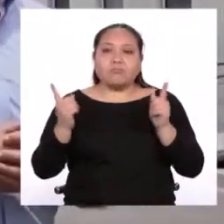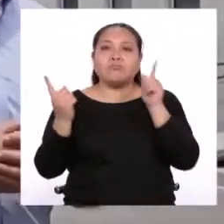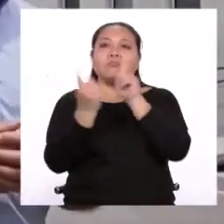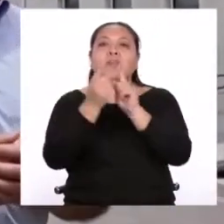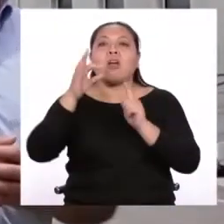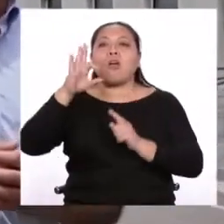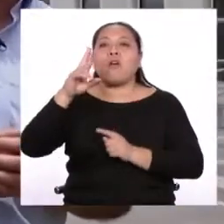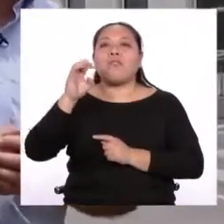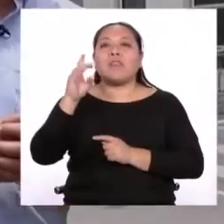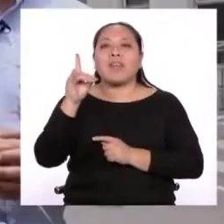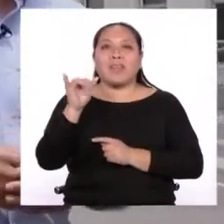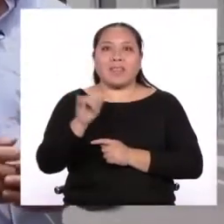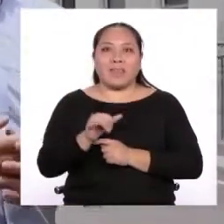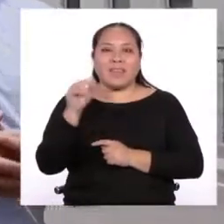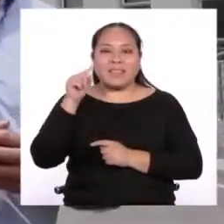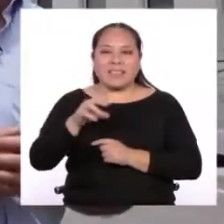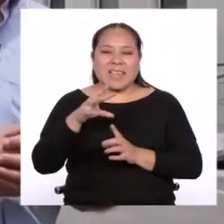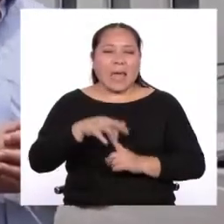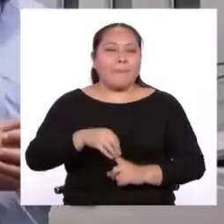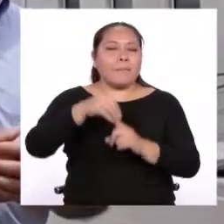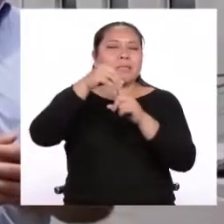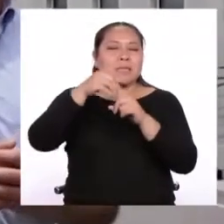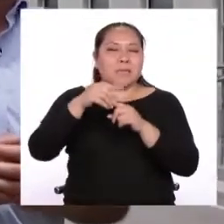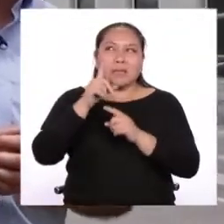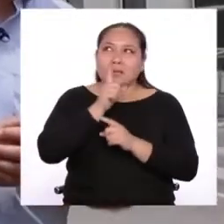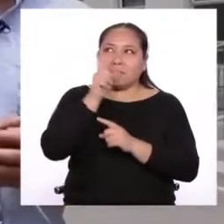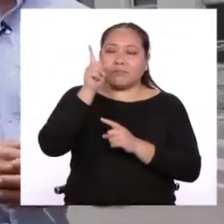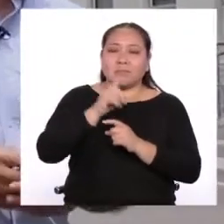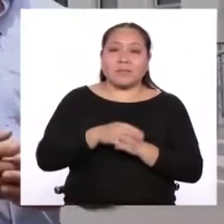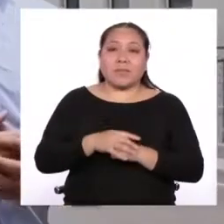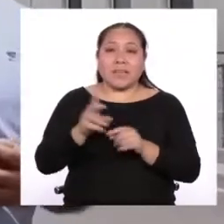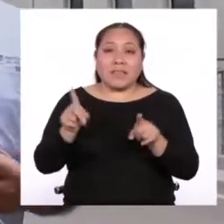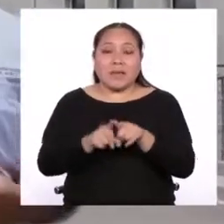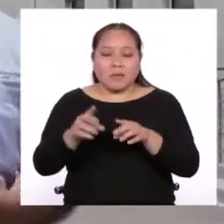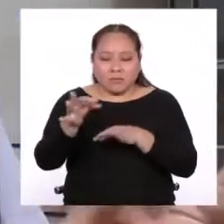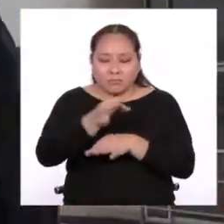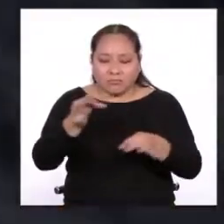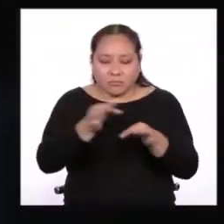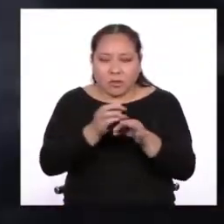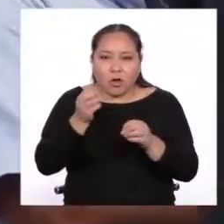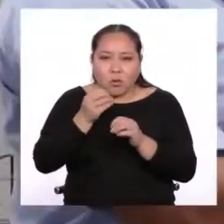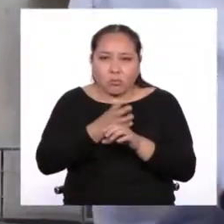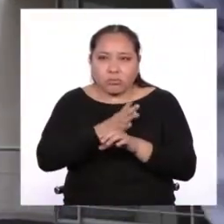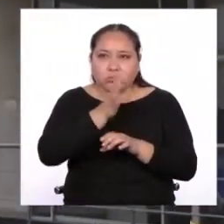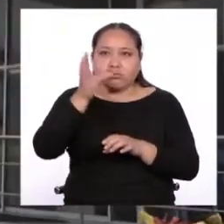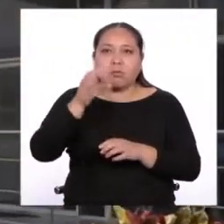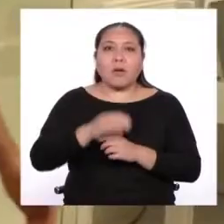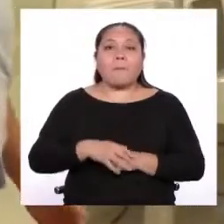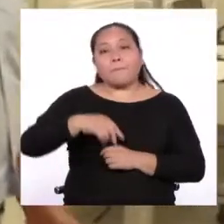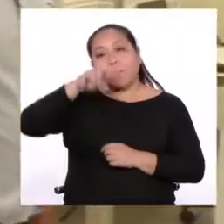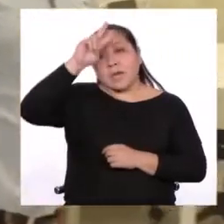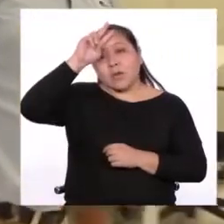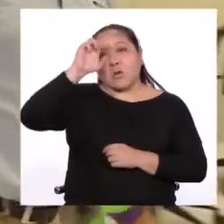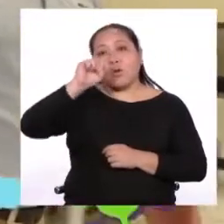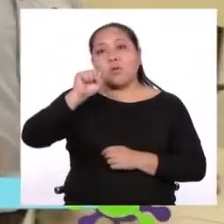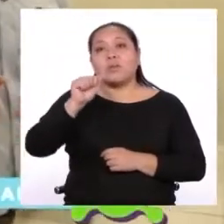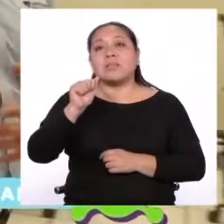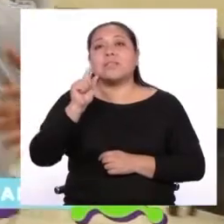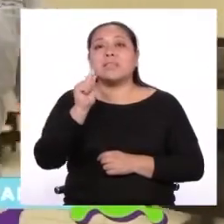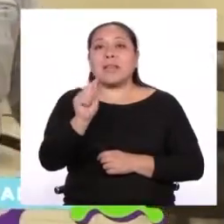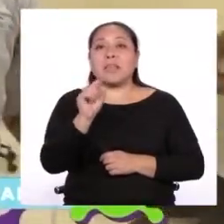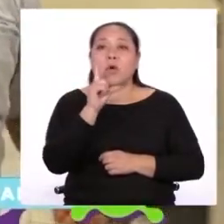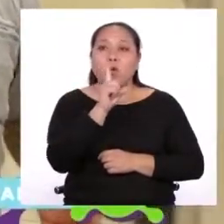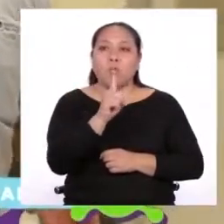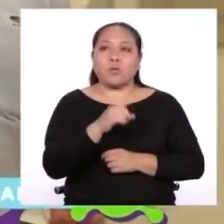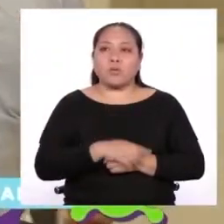especialista en sistemas espaciales y además es el ingeniero de dinámica de vuelo del Perú SAT-1. A continuación nos encontramos